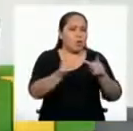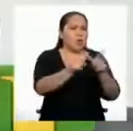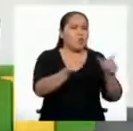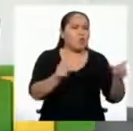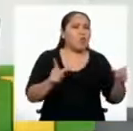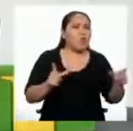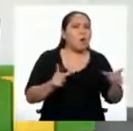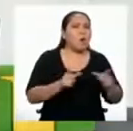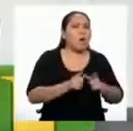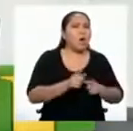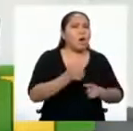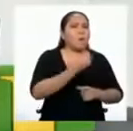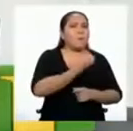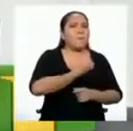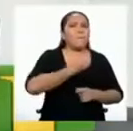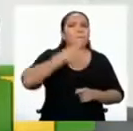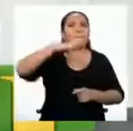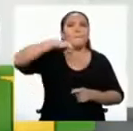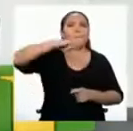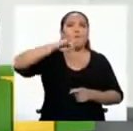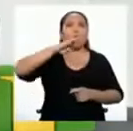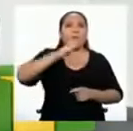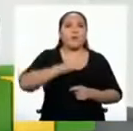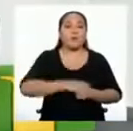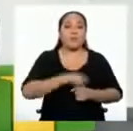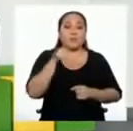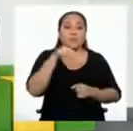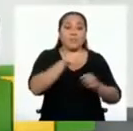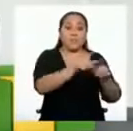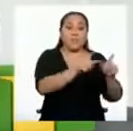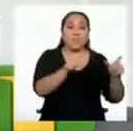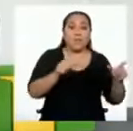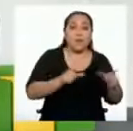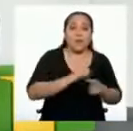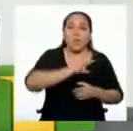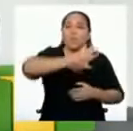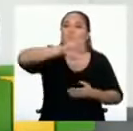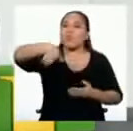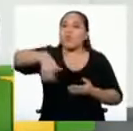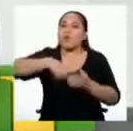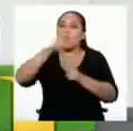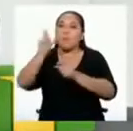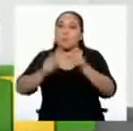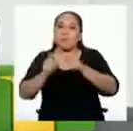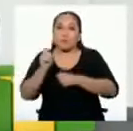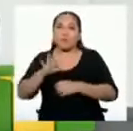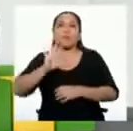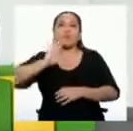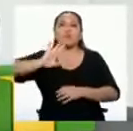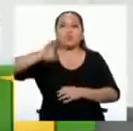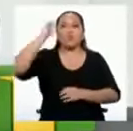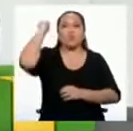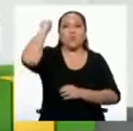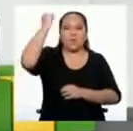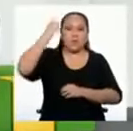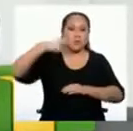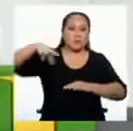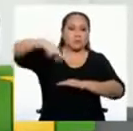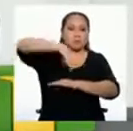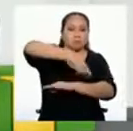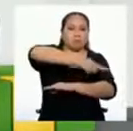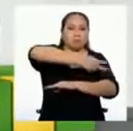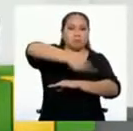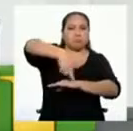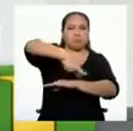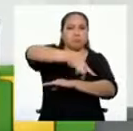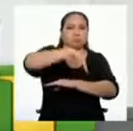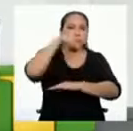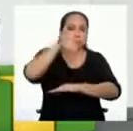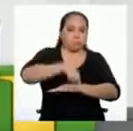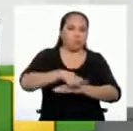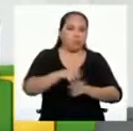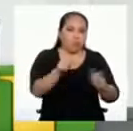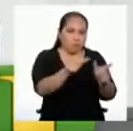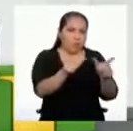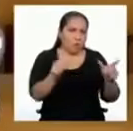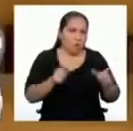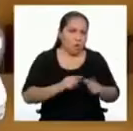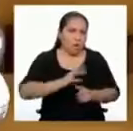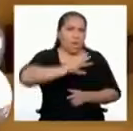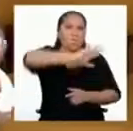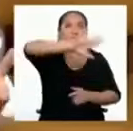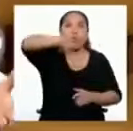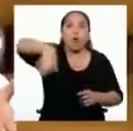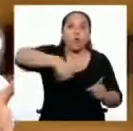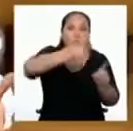público? Nos referimos al espacio donde todas las personas tienen derecho a estar y a transitar por ser un espacio común que nos